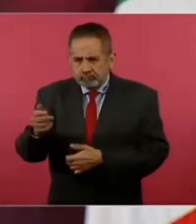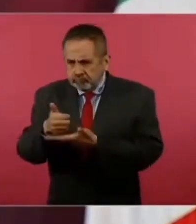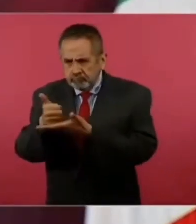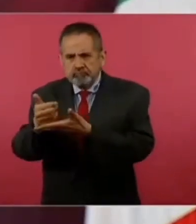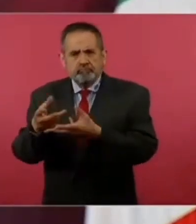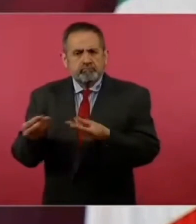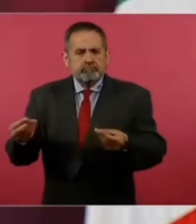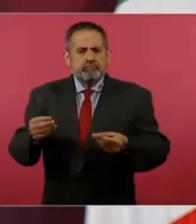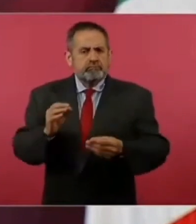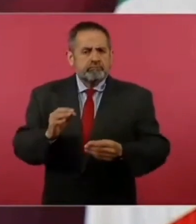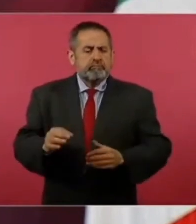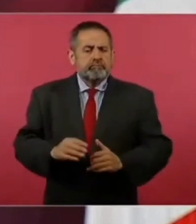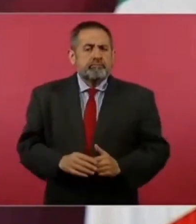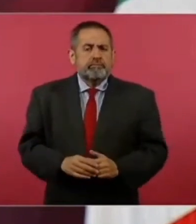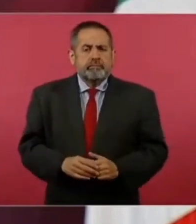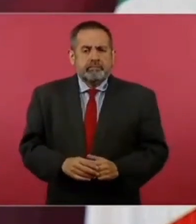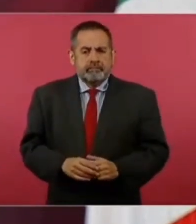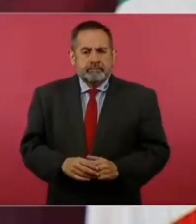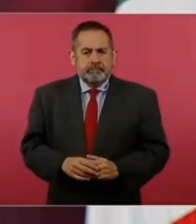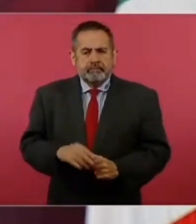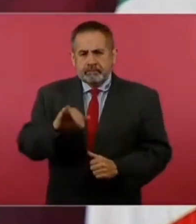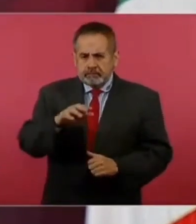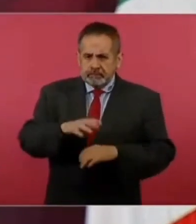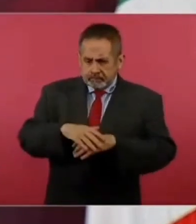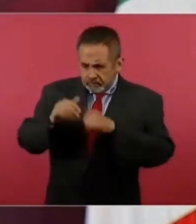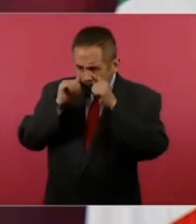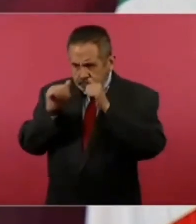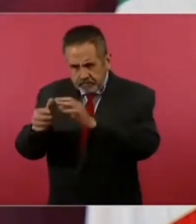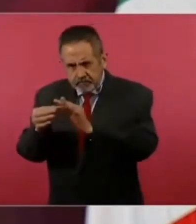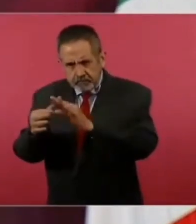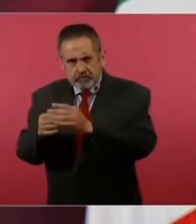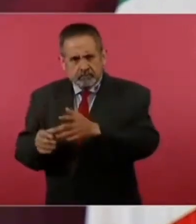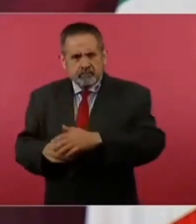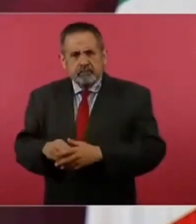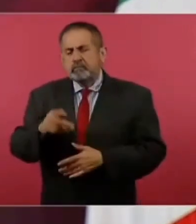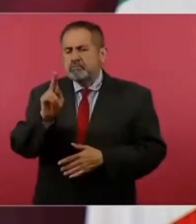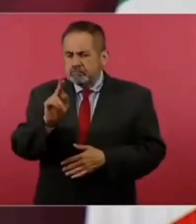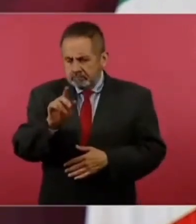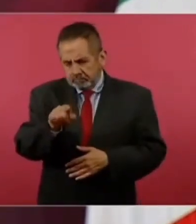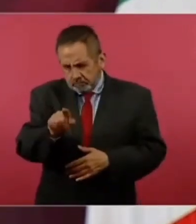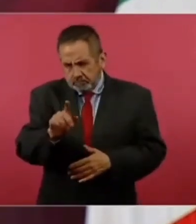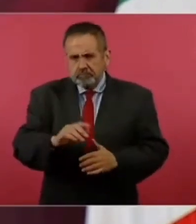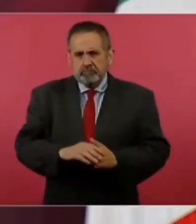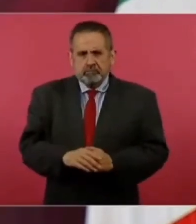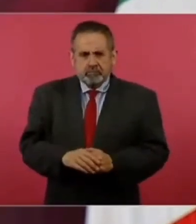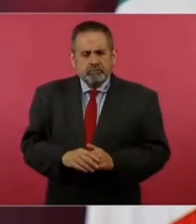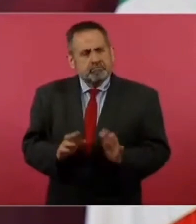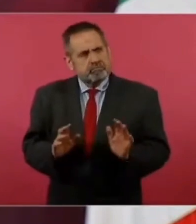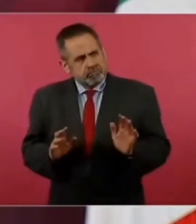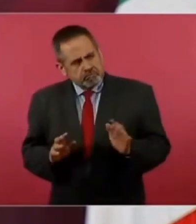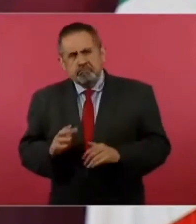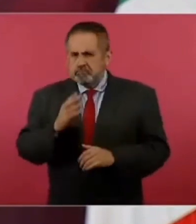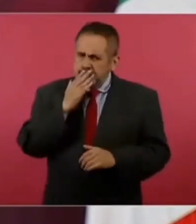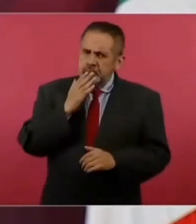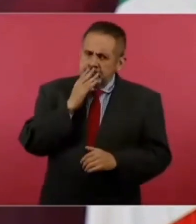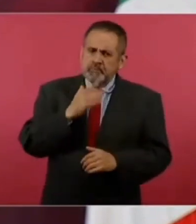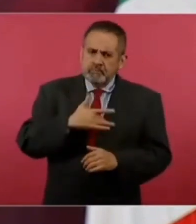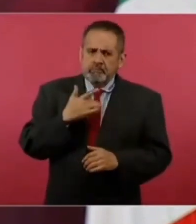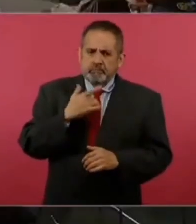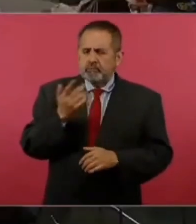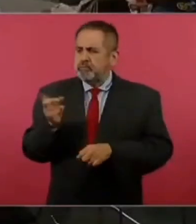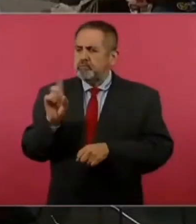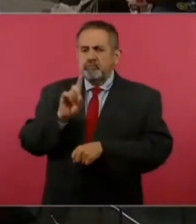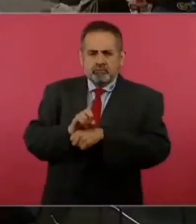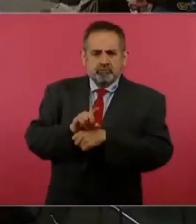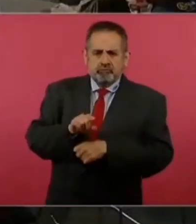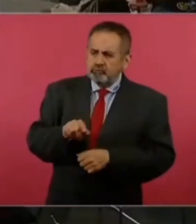y sí se atiende a la gente. De todas maneras, no está mal que un